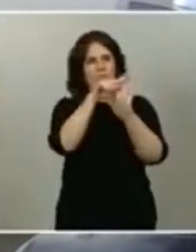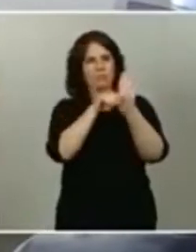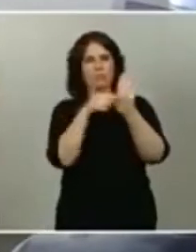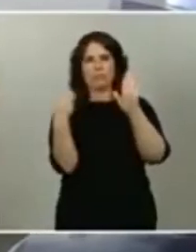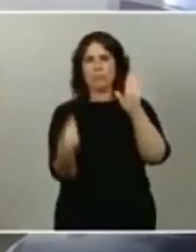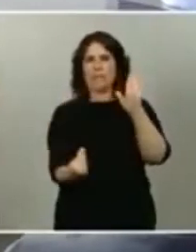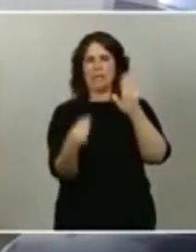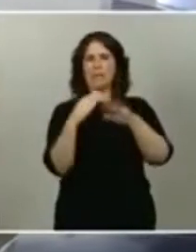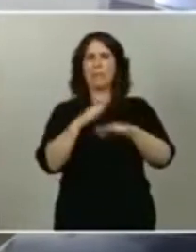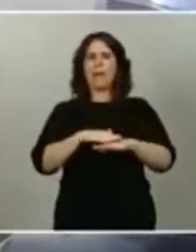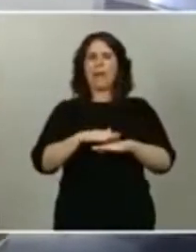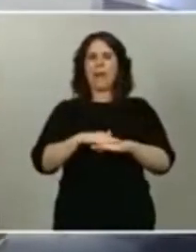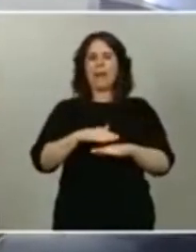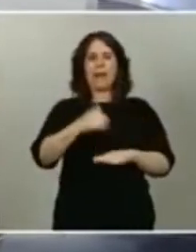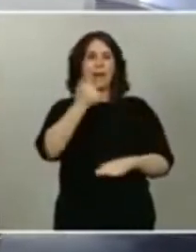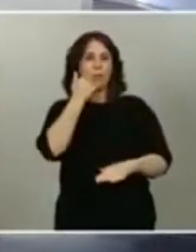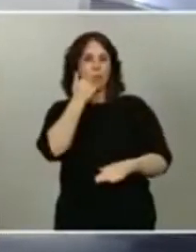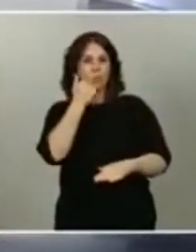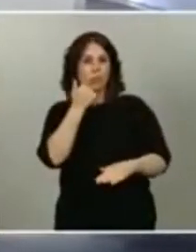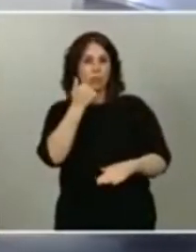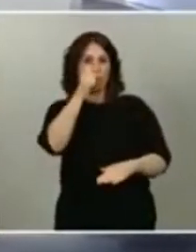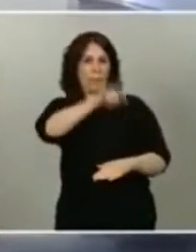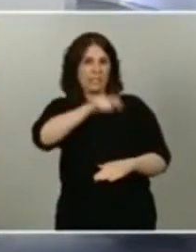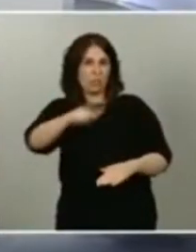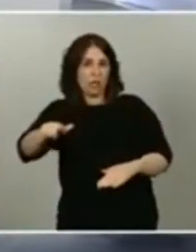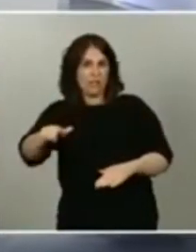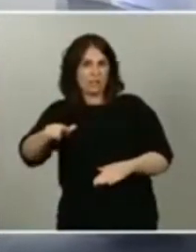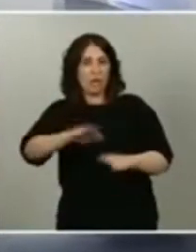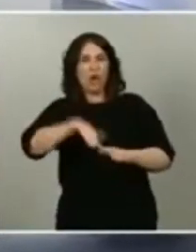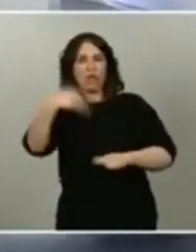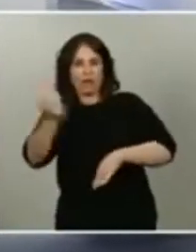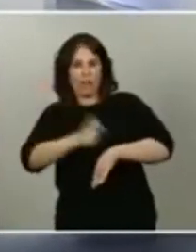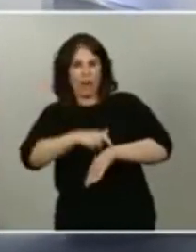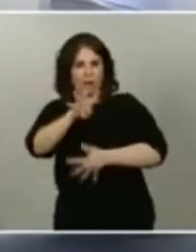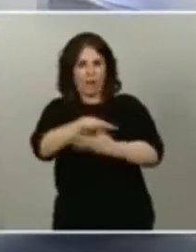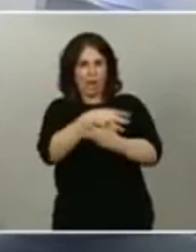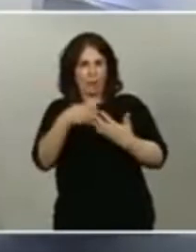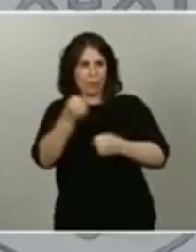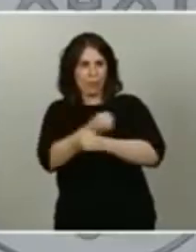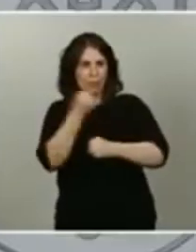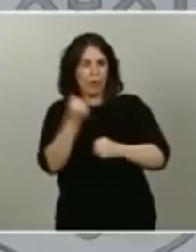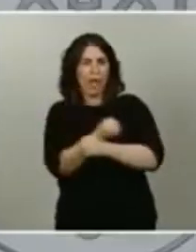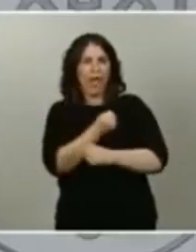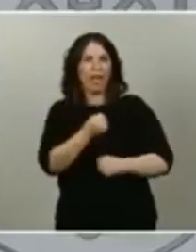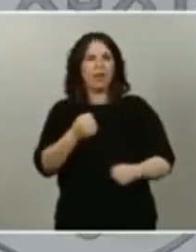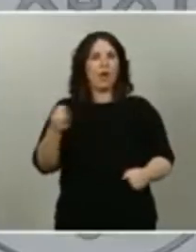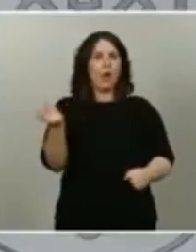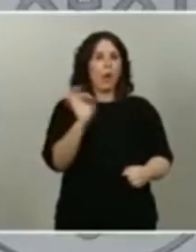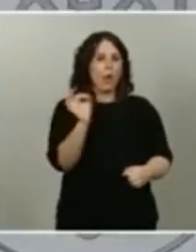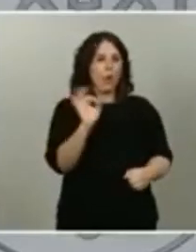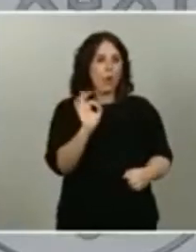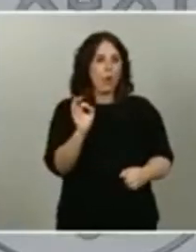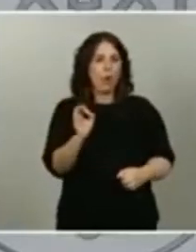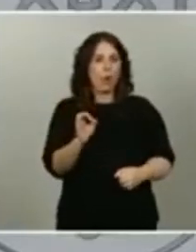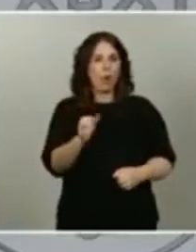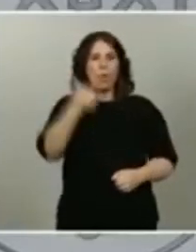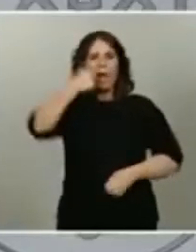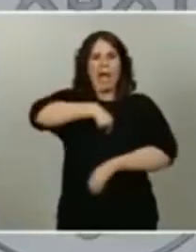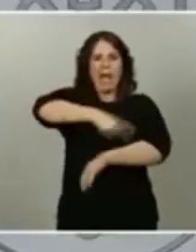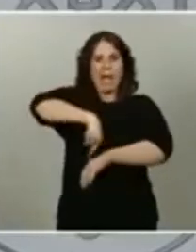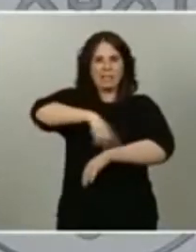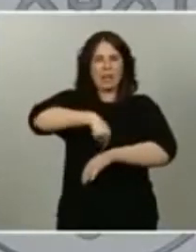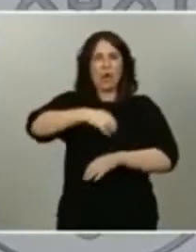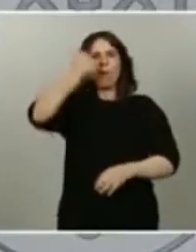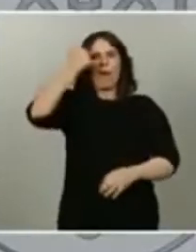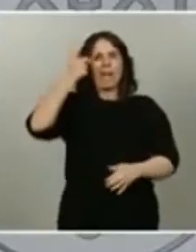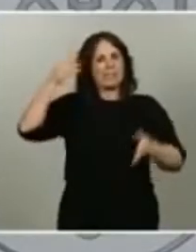explotación de esas personas fuera de horario laboral o que tengan una mayor dedicación a la tarea laboral sin que esté